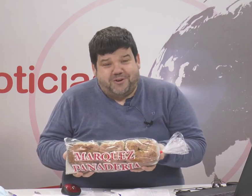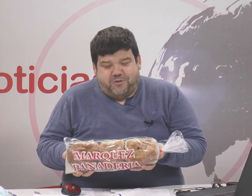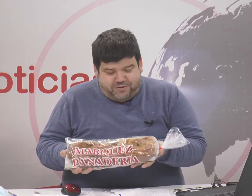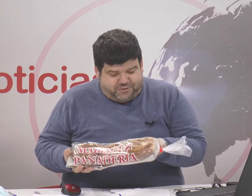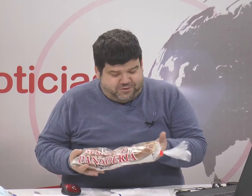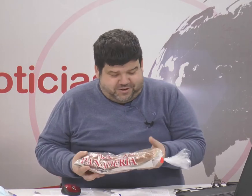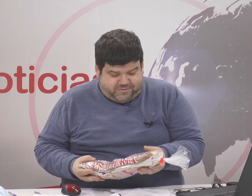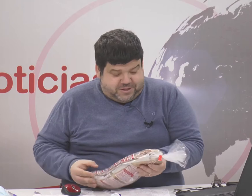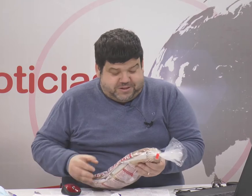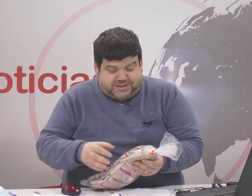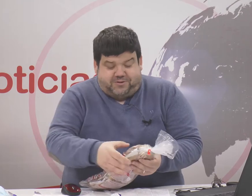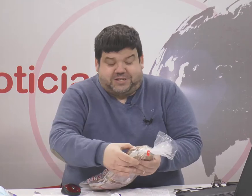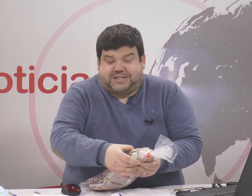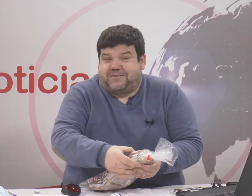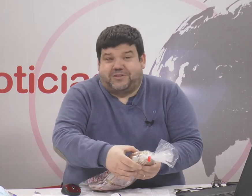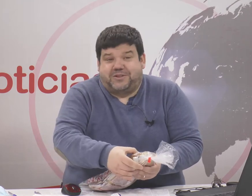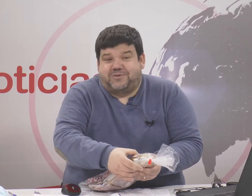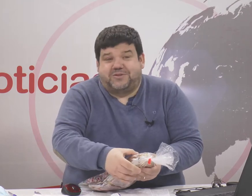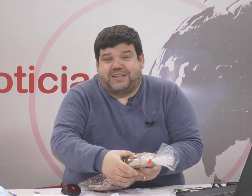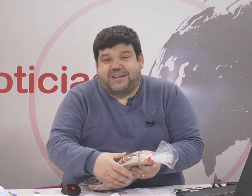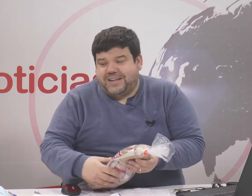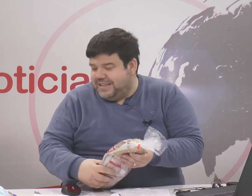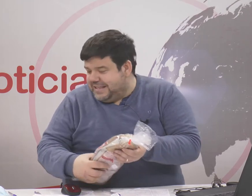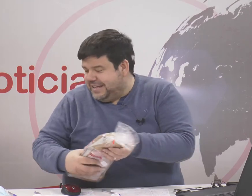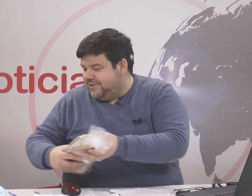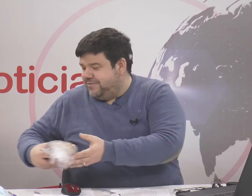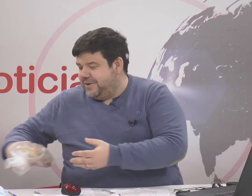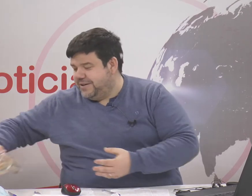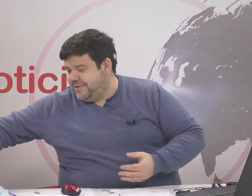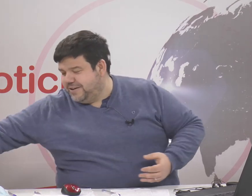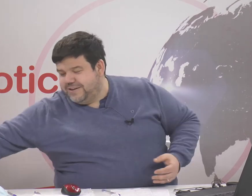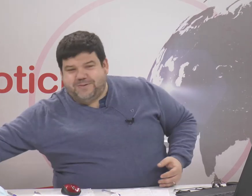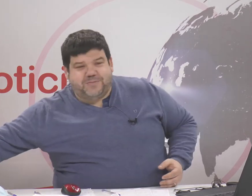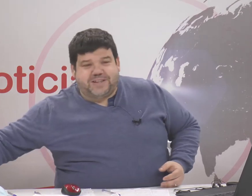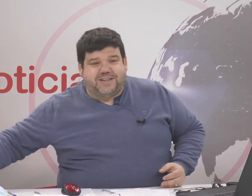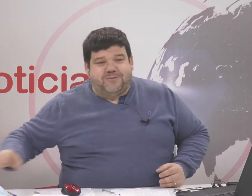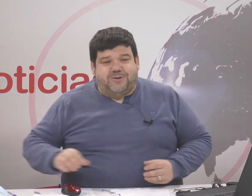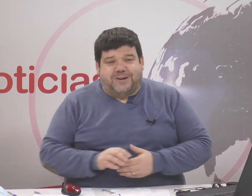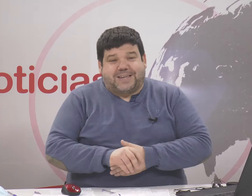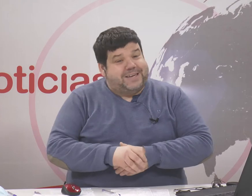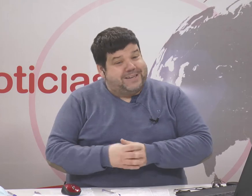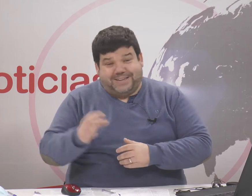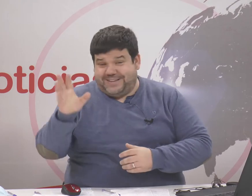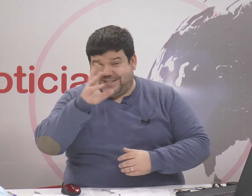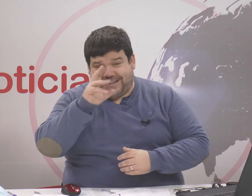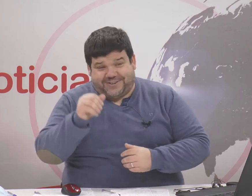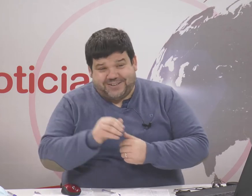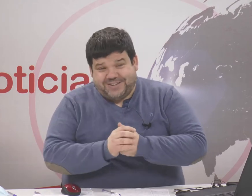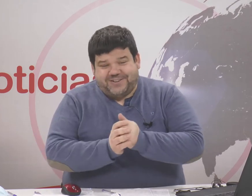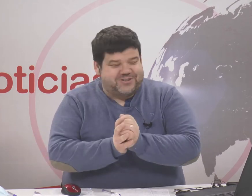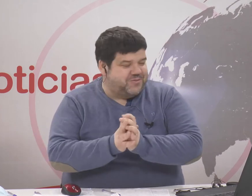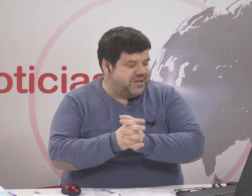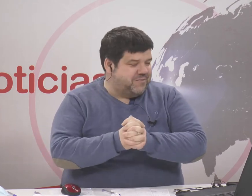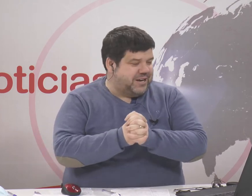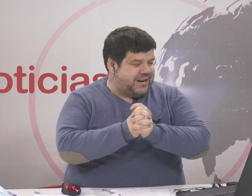dado unos bollos que yo creo que deben de ser los que estaban haciendo de tierno madre mía me está dando un olor aquí exagerado